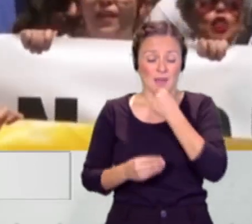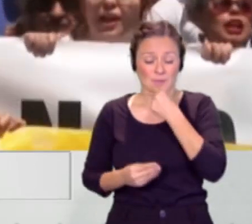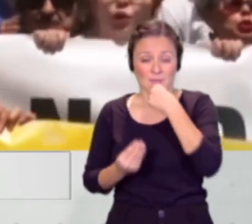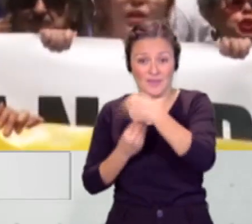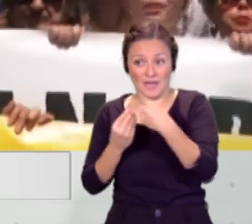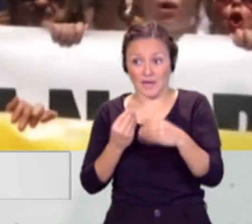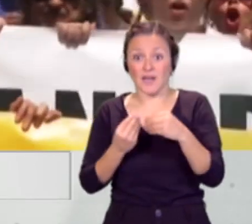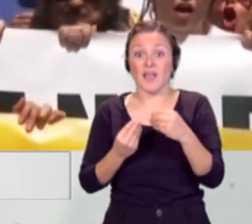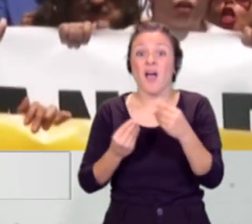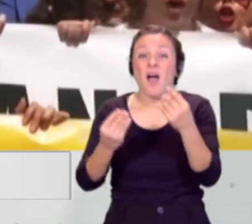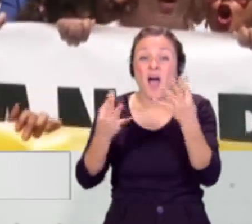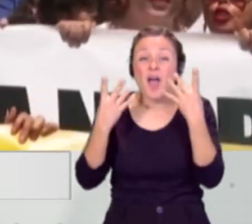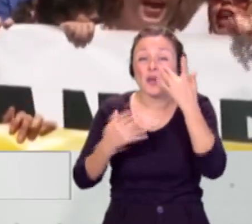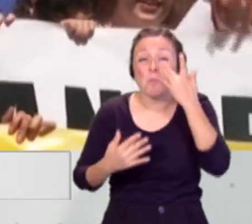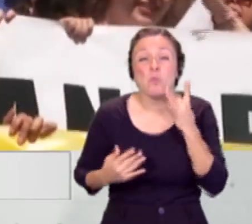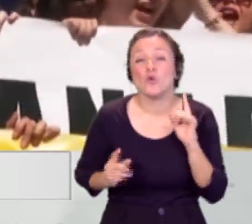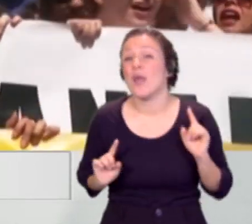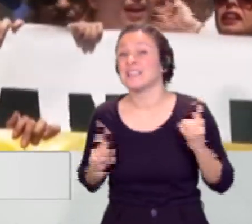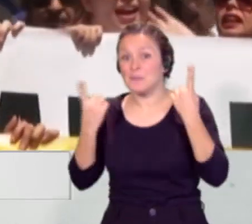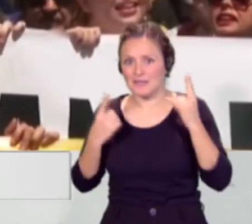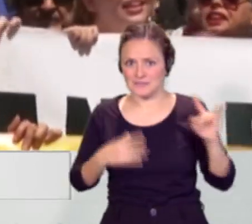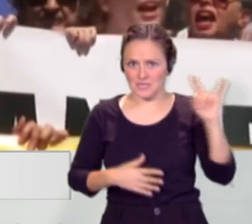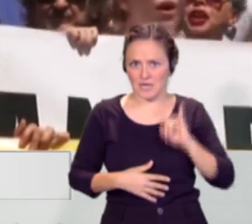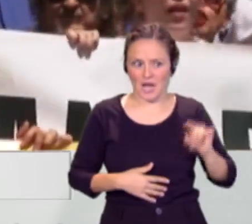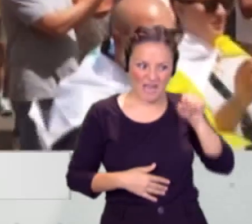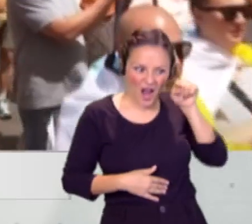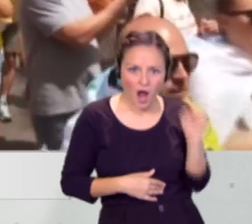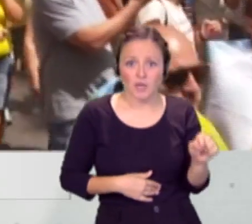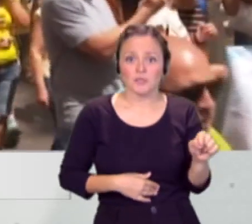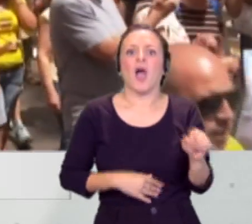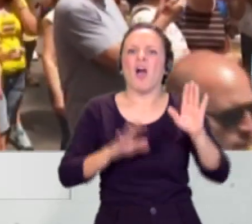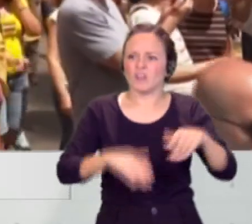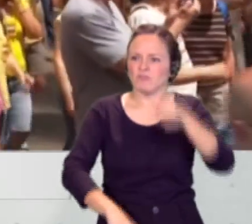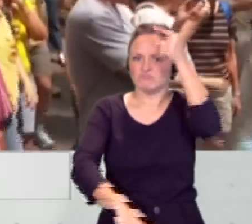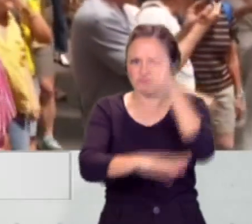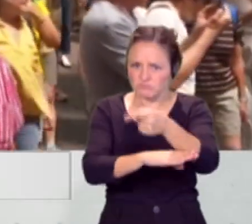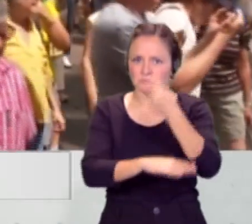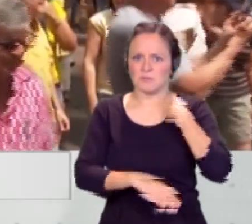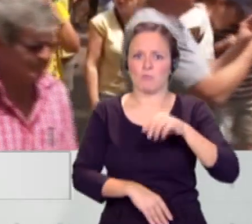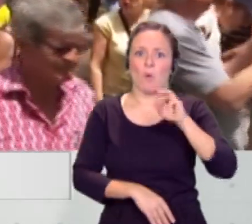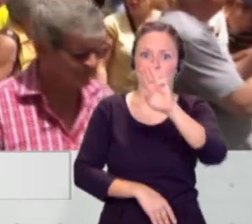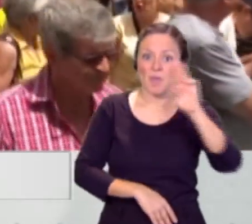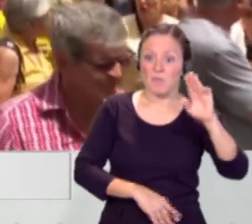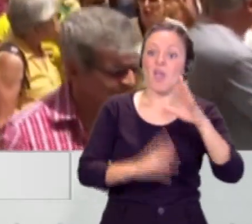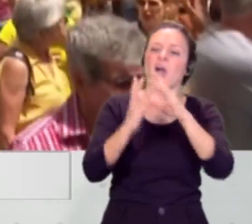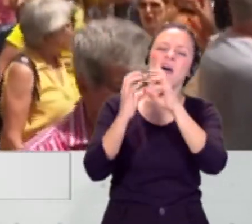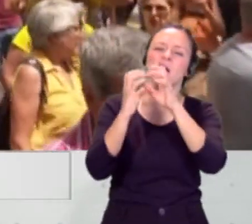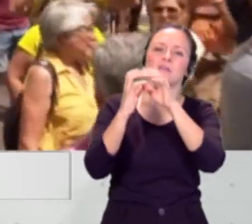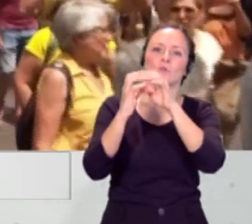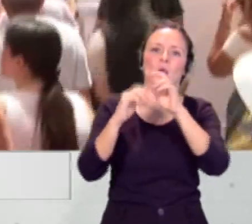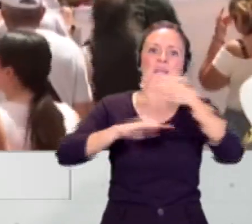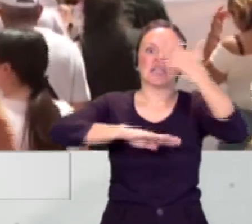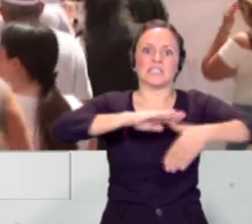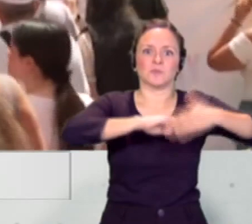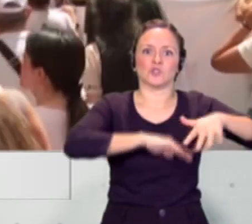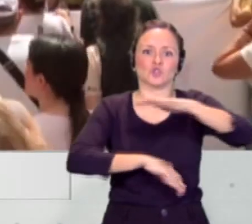toda España y en donde se va a imponer con la complicidad también del Partido Popular unas restricciones en la zona